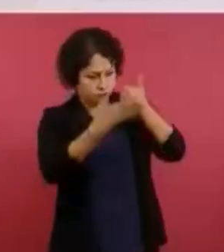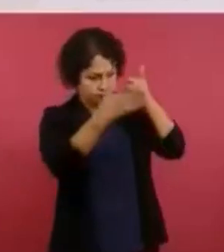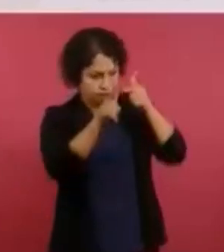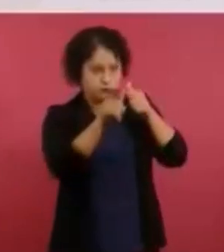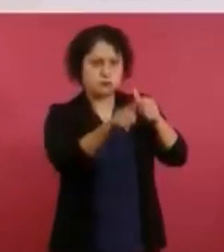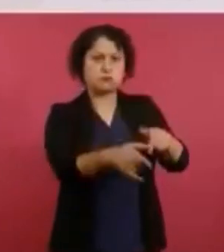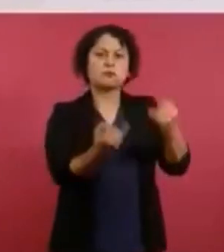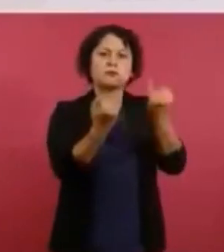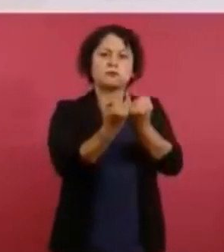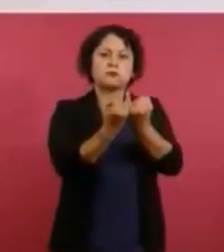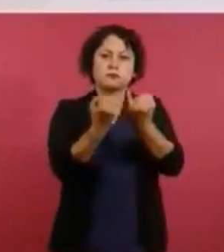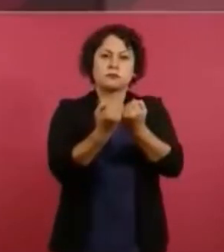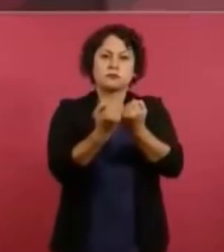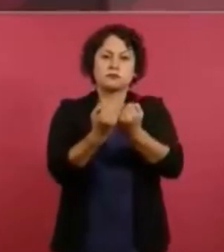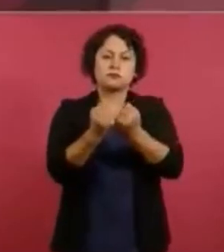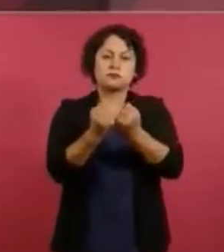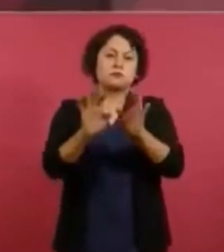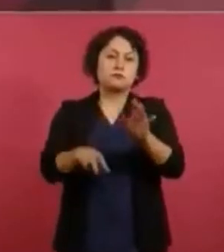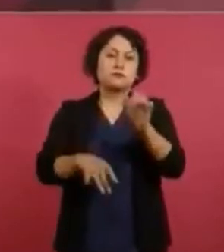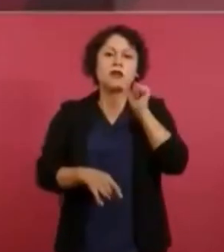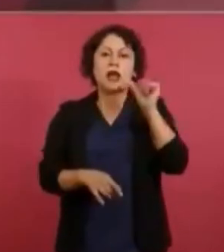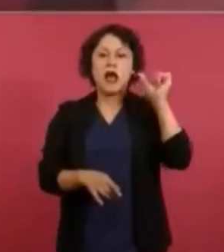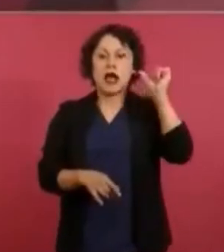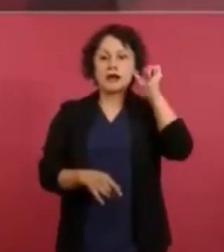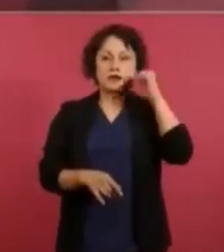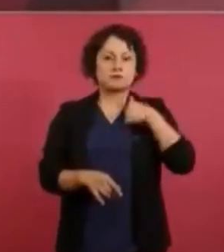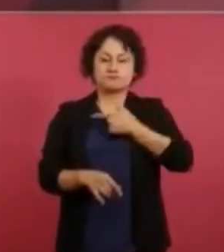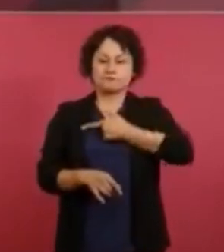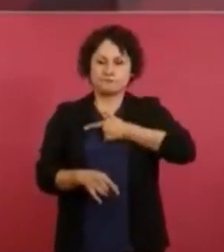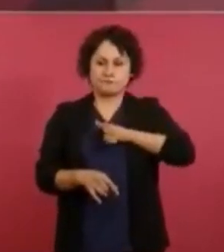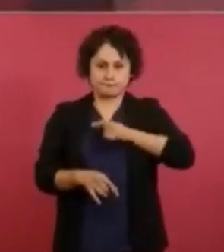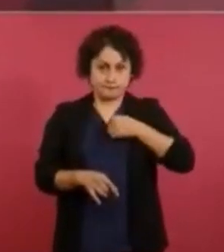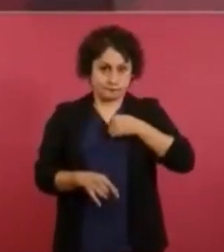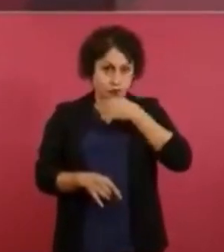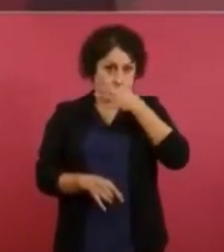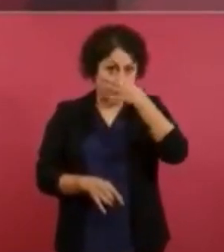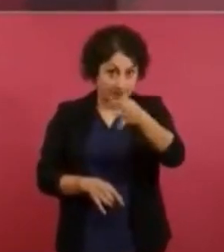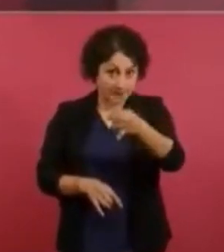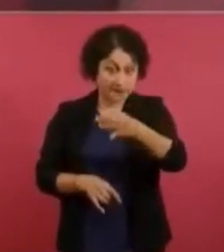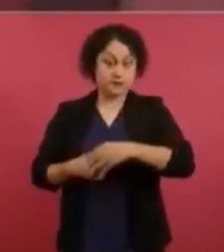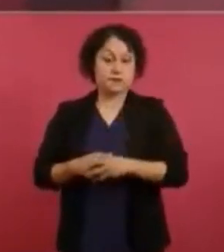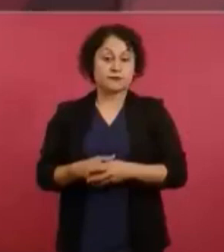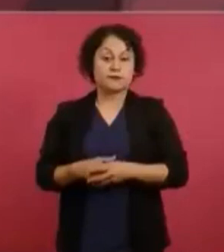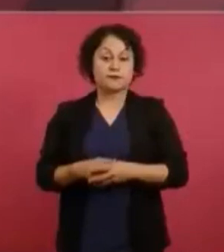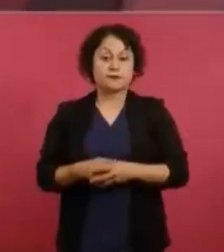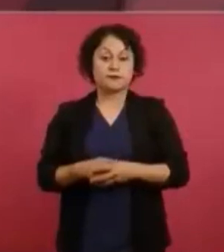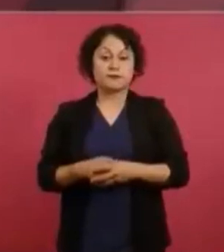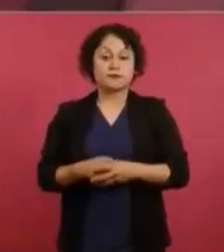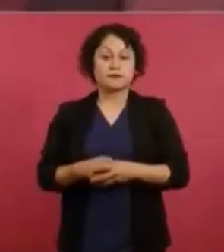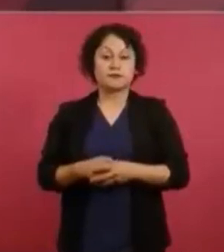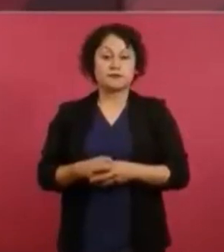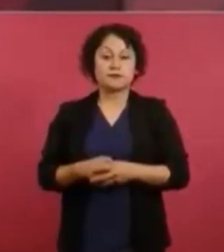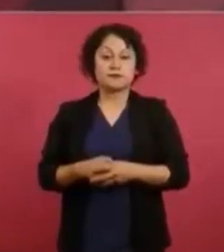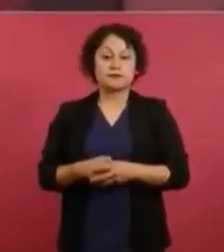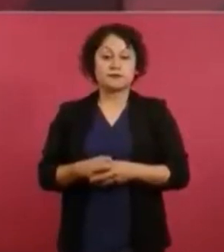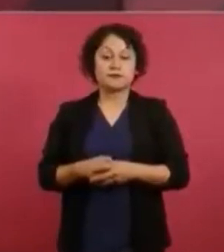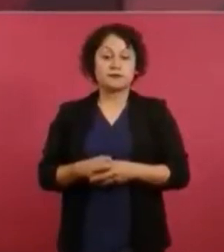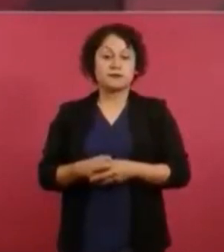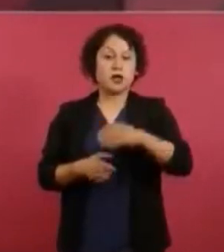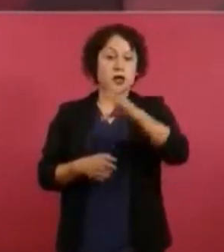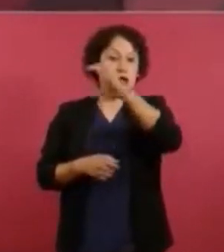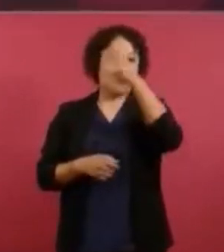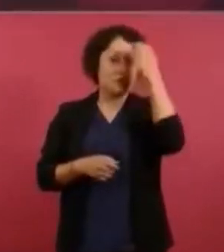Ayer no me gustó, se los digo, la foto de Claudio X.